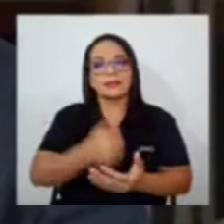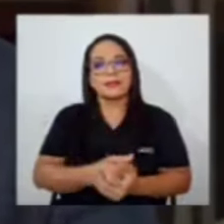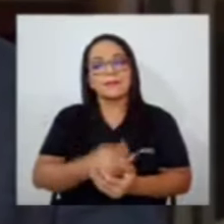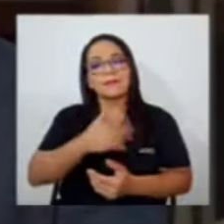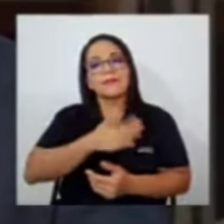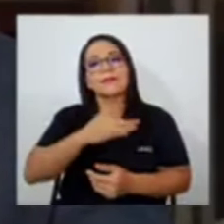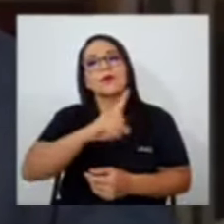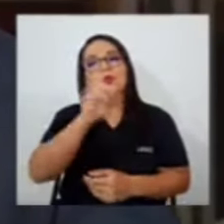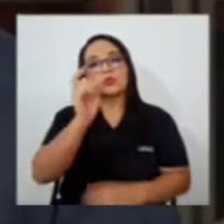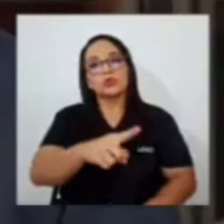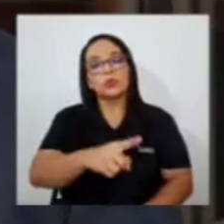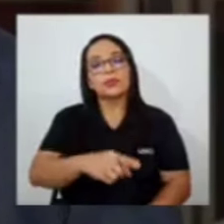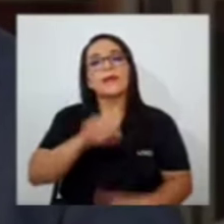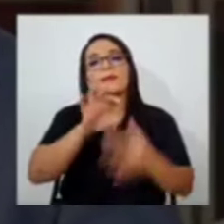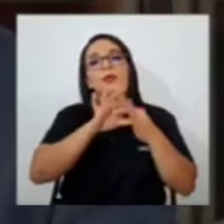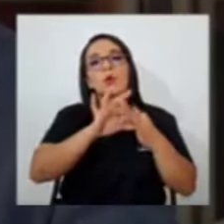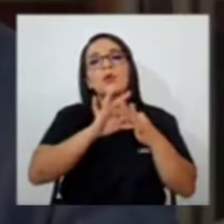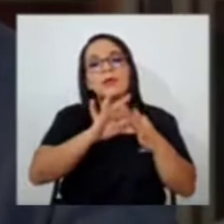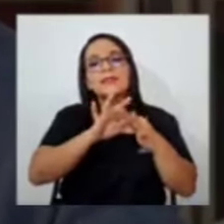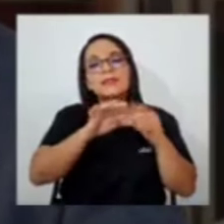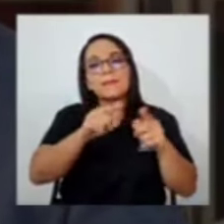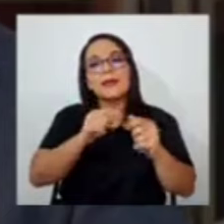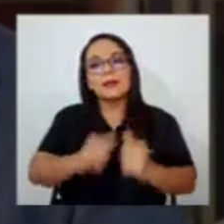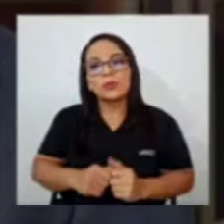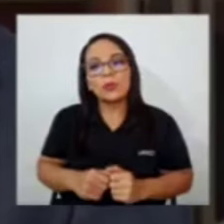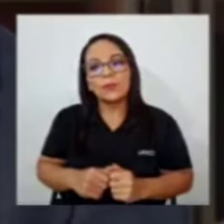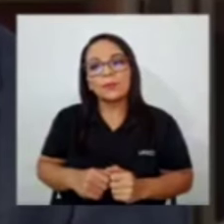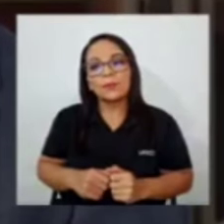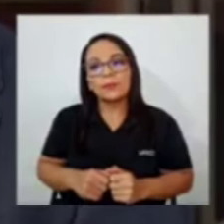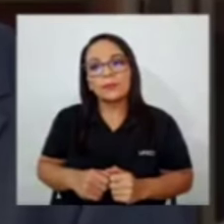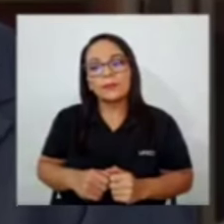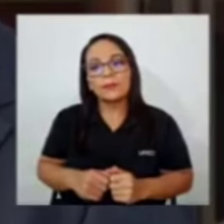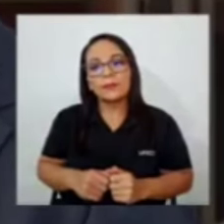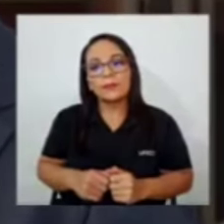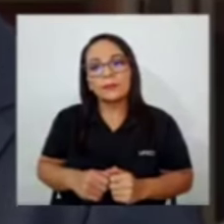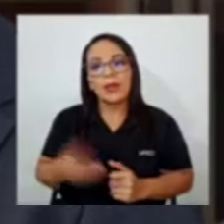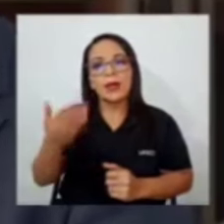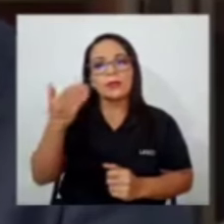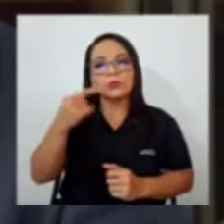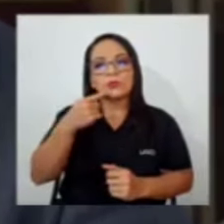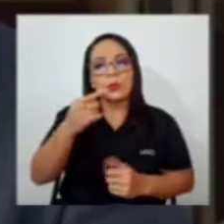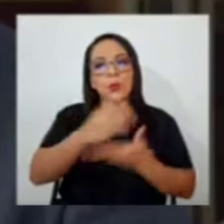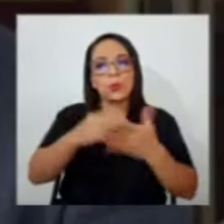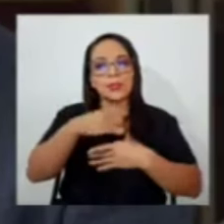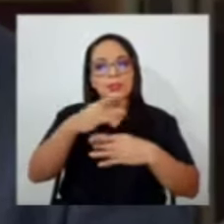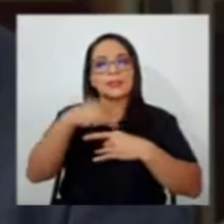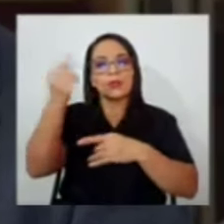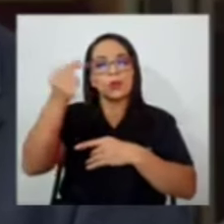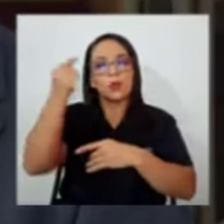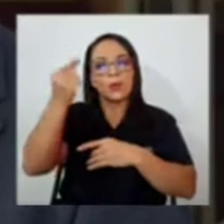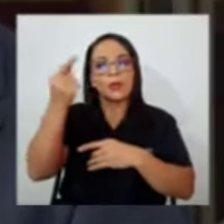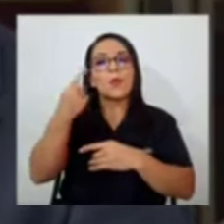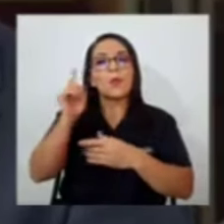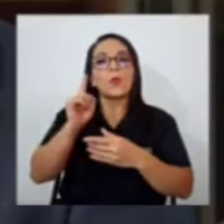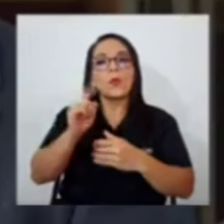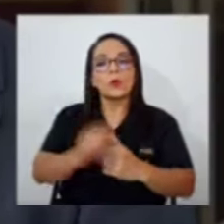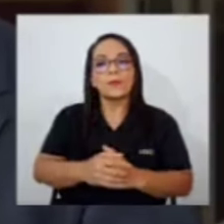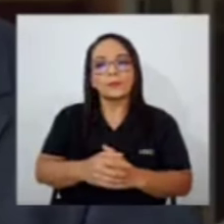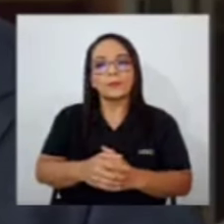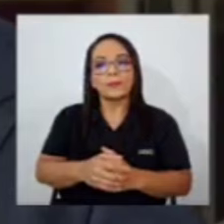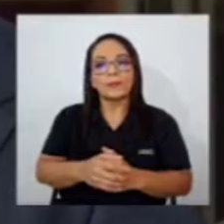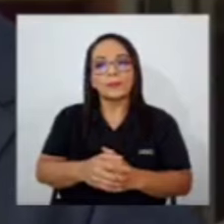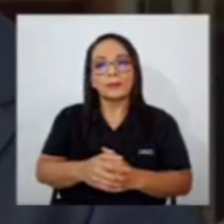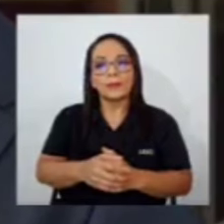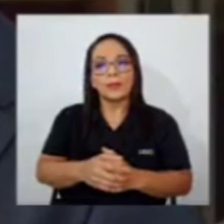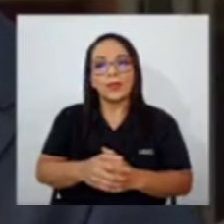sería con respecto al tema del gas natural. En el pasado se ha mencionado cierto interés que tiene su gobierno por explotar este recurso, quería